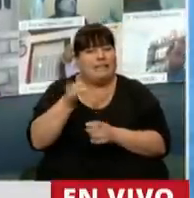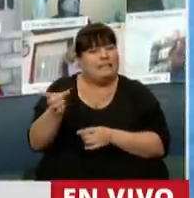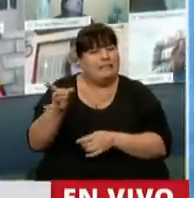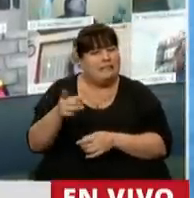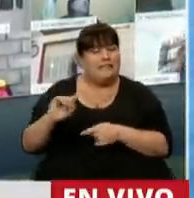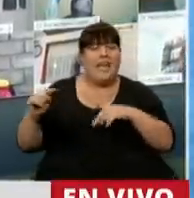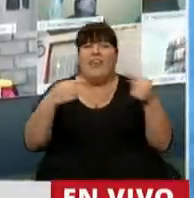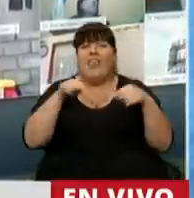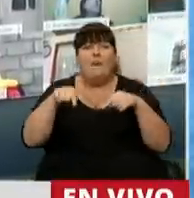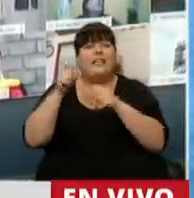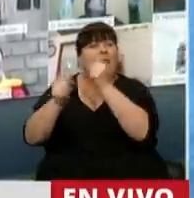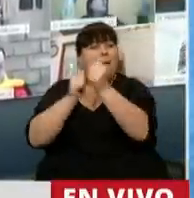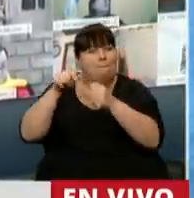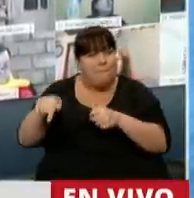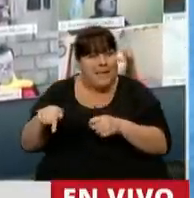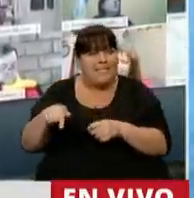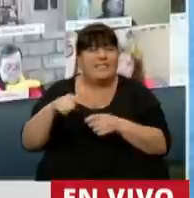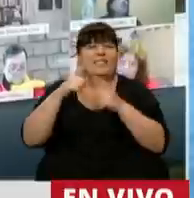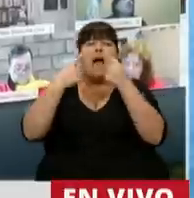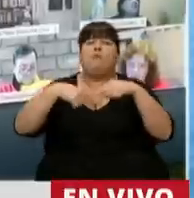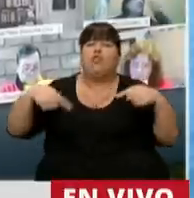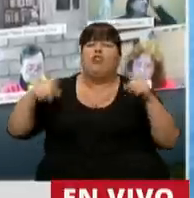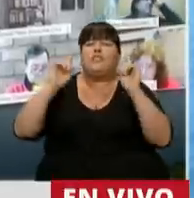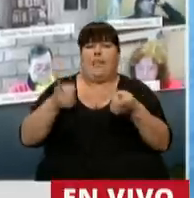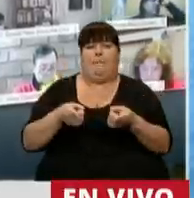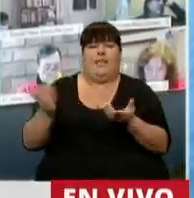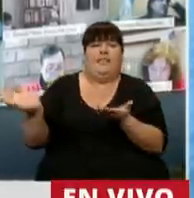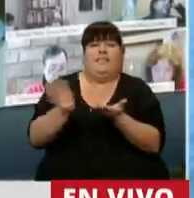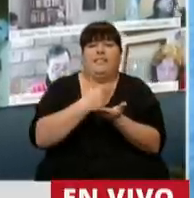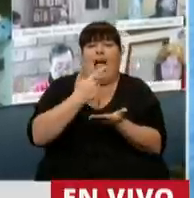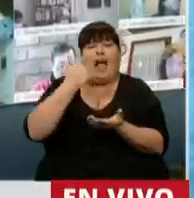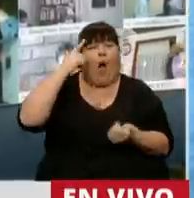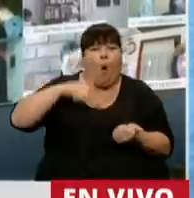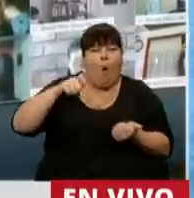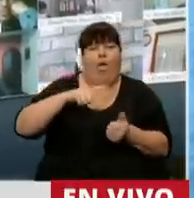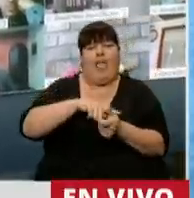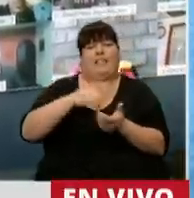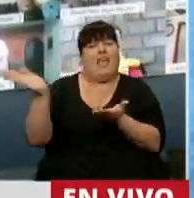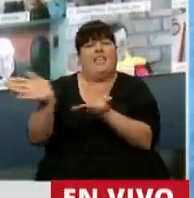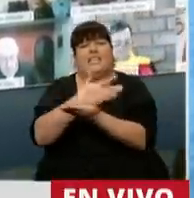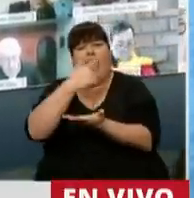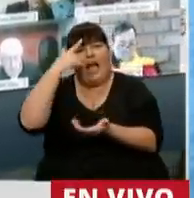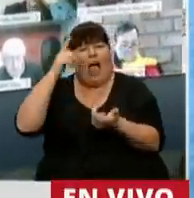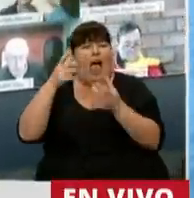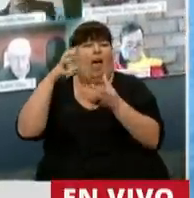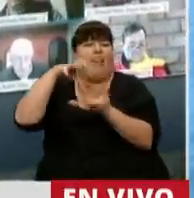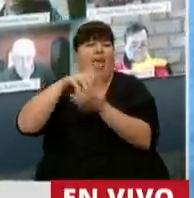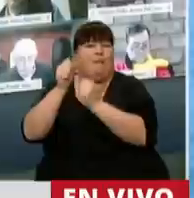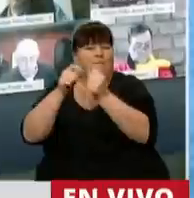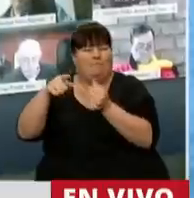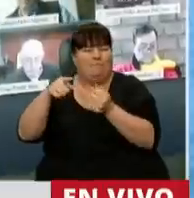La discusión sobre esta empresa implicó, entre otras cosas, remoción de camaristas, remoción de jueces,